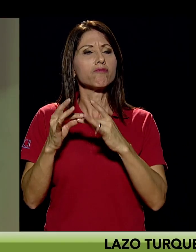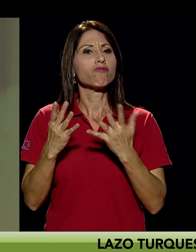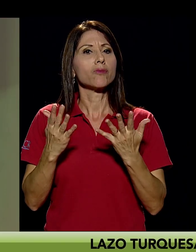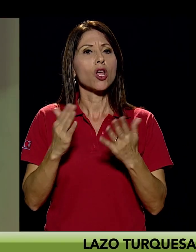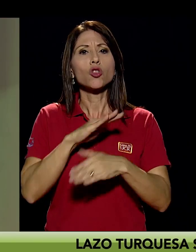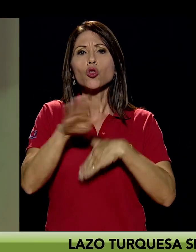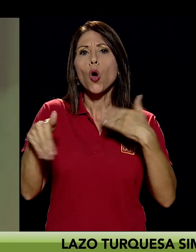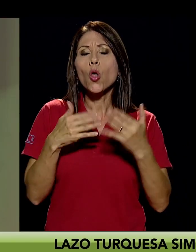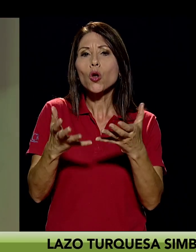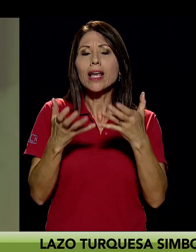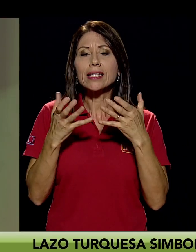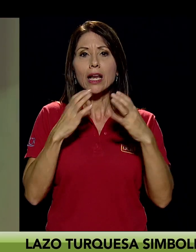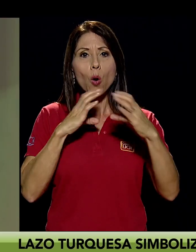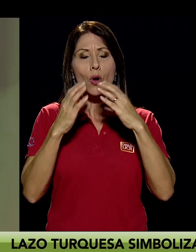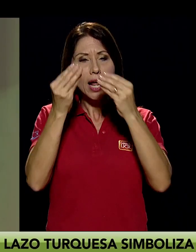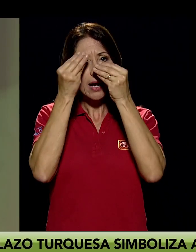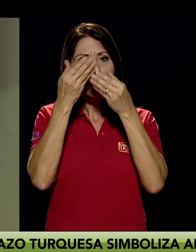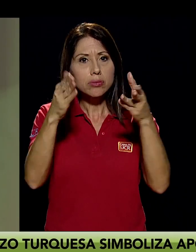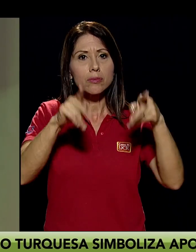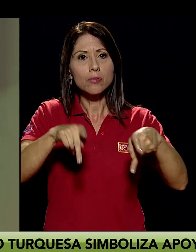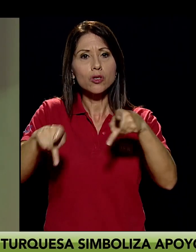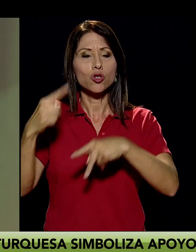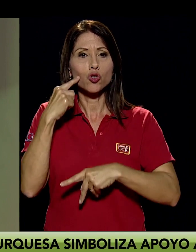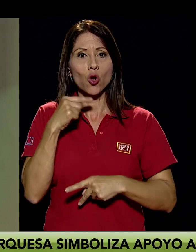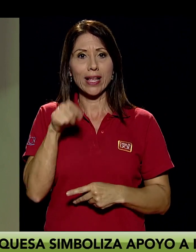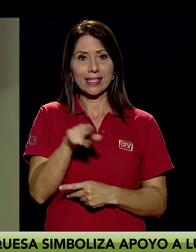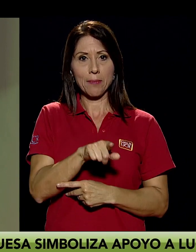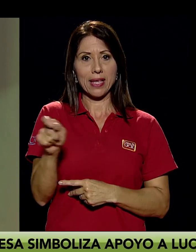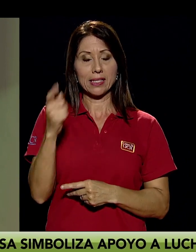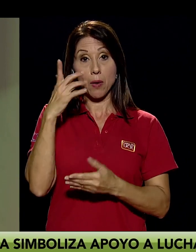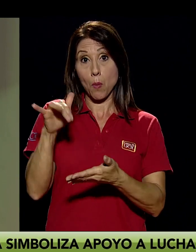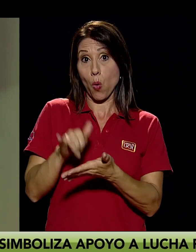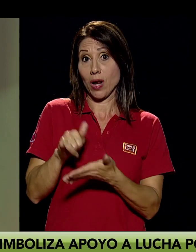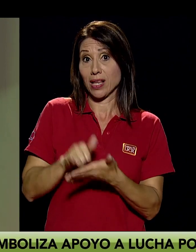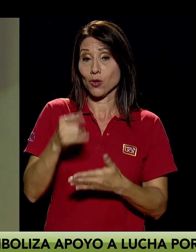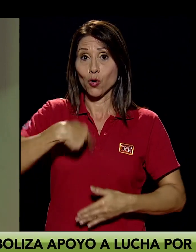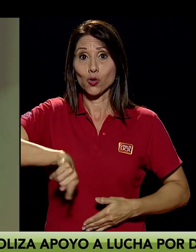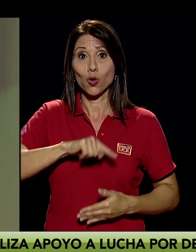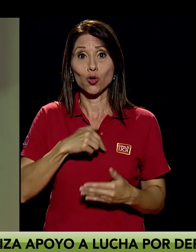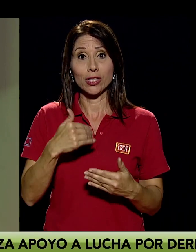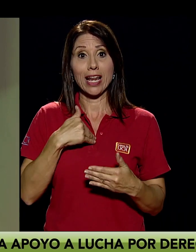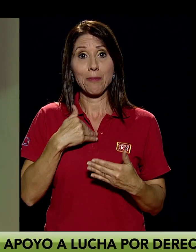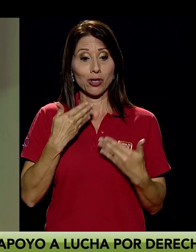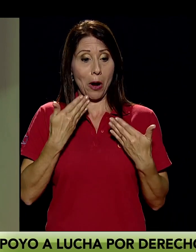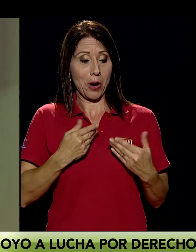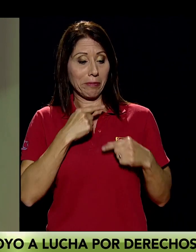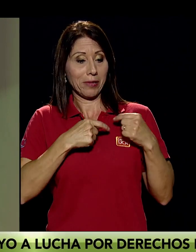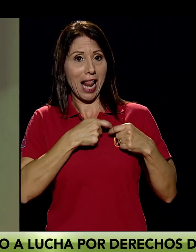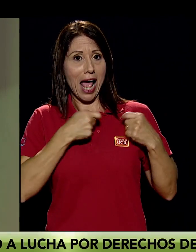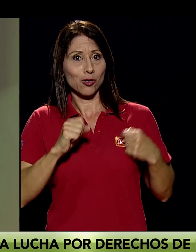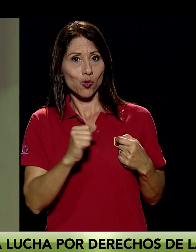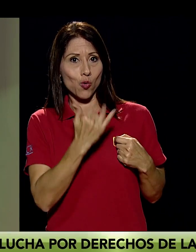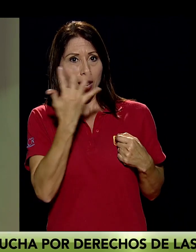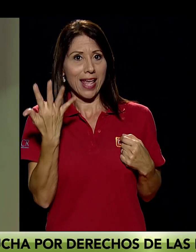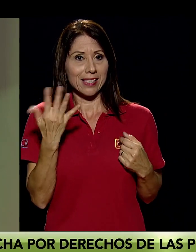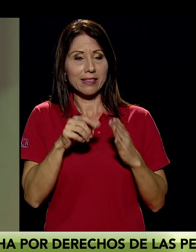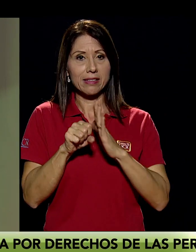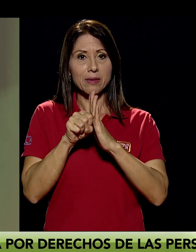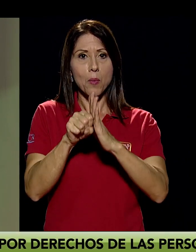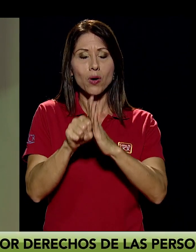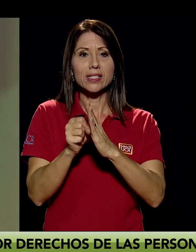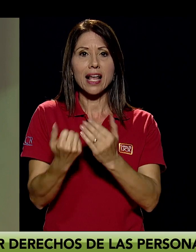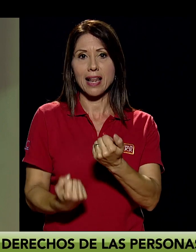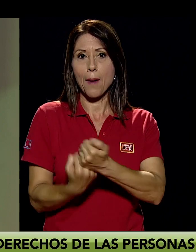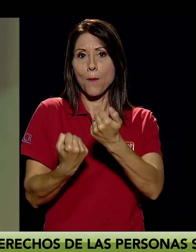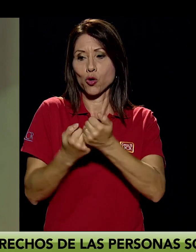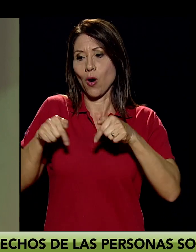se quiere comunicar sobre población sorda en este mes, y que por eso justamente tenemos este lazo turquesa que simboliza el apoyo que